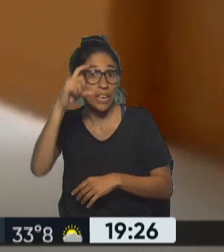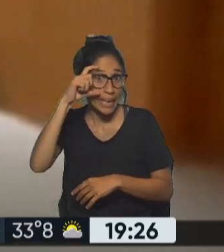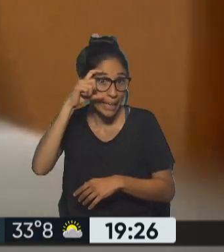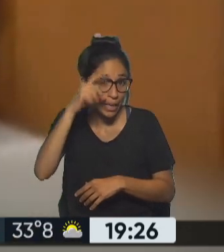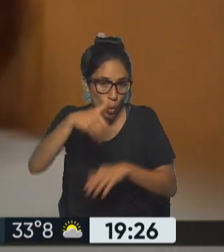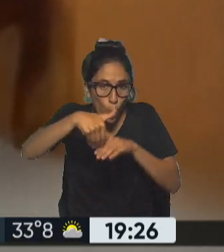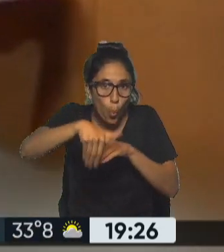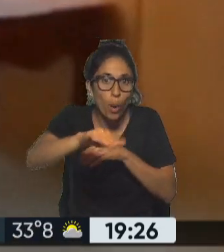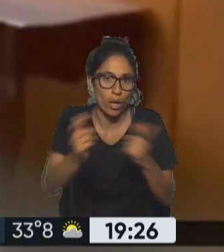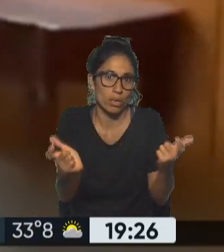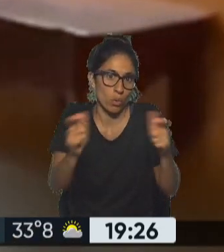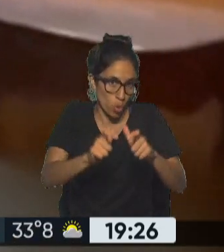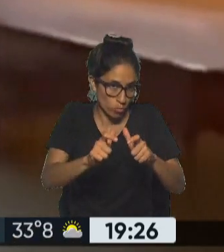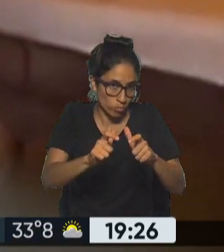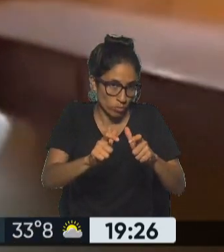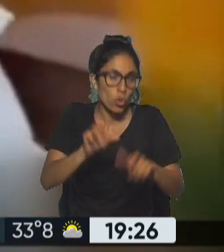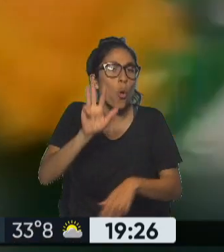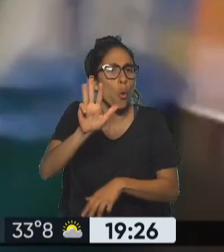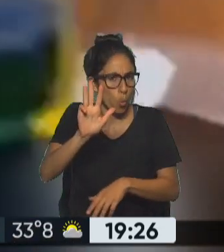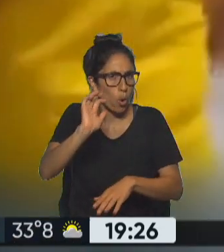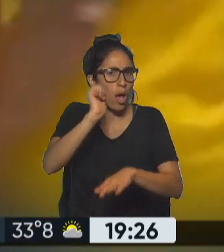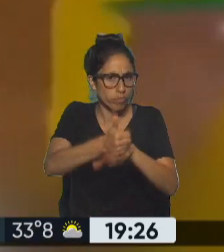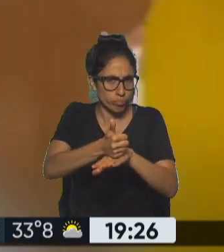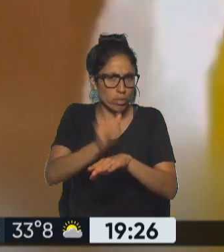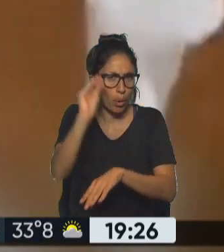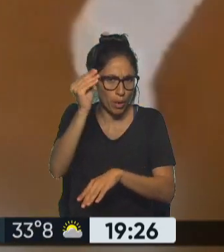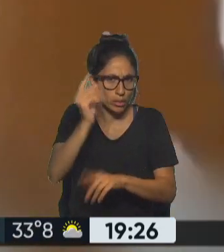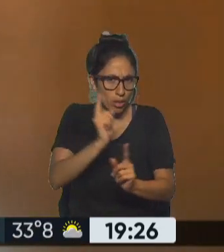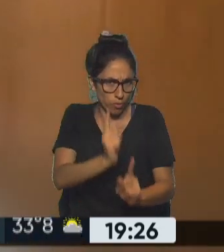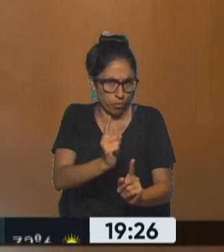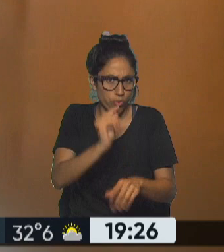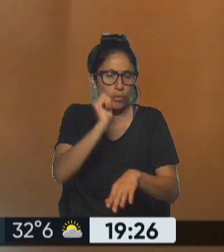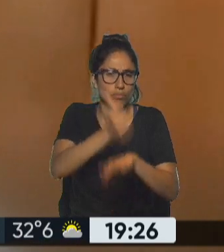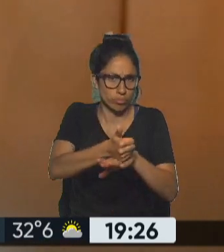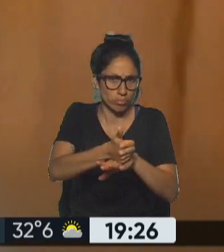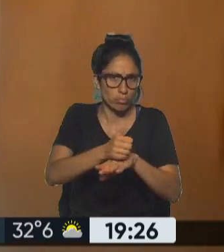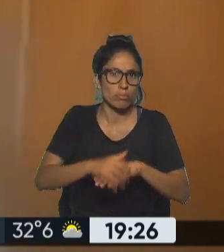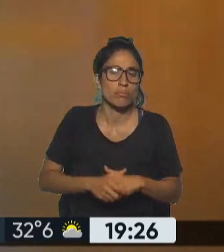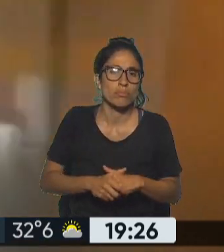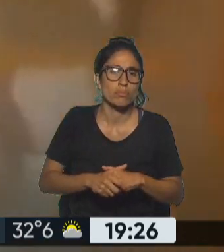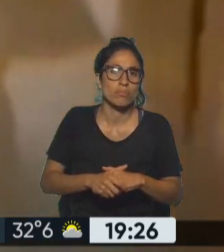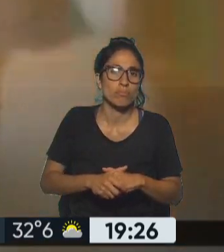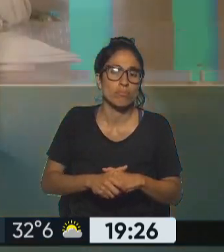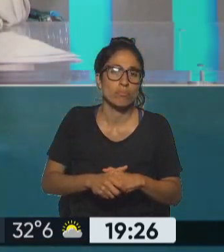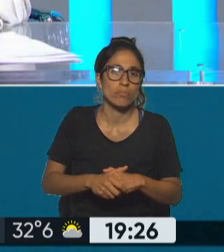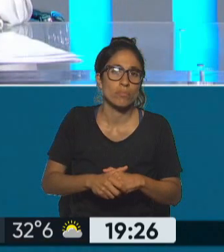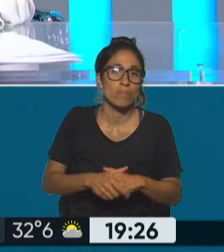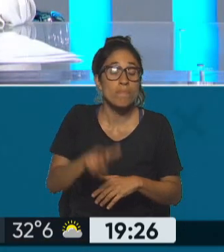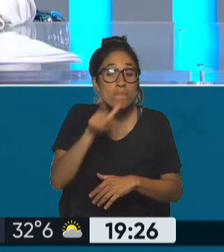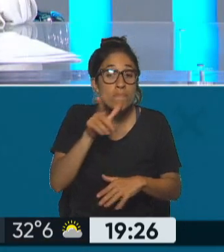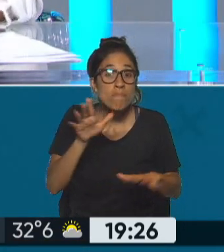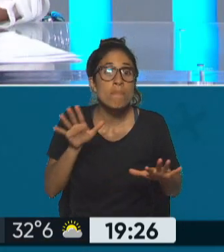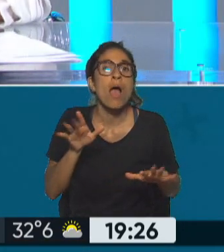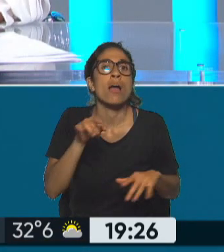a estar presente en el país veremos si se puede llegar a adelantar o qué puede llegar a pasar en ese sentido pero si me parece que sea